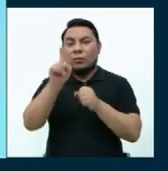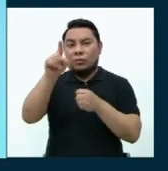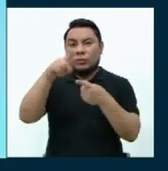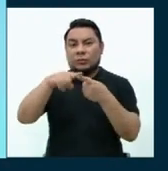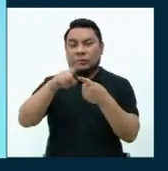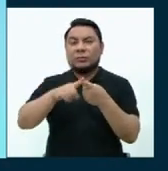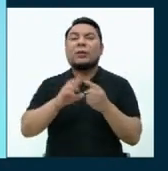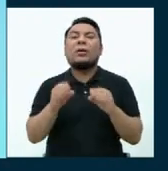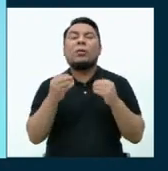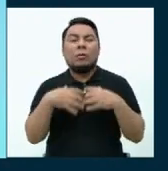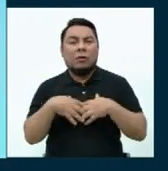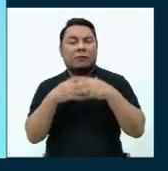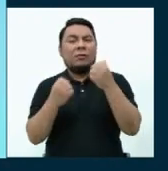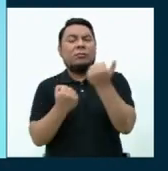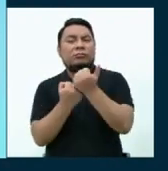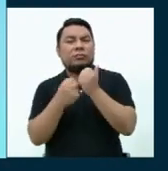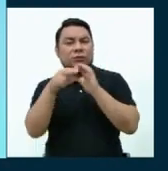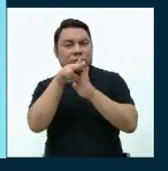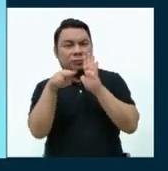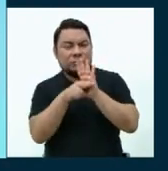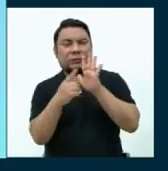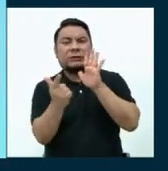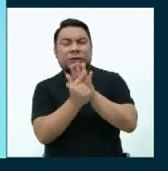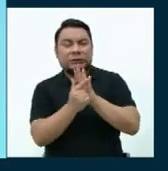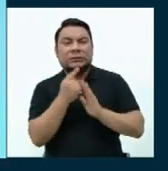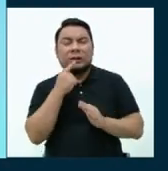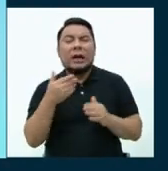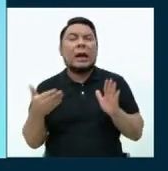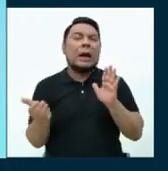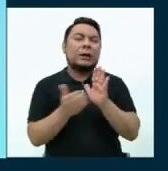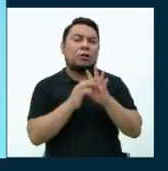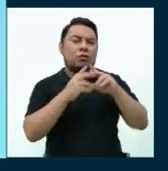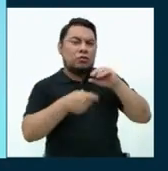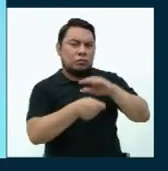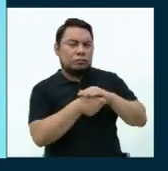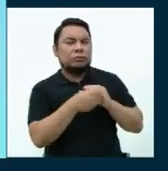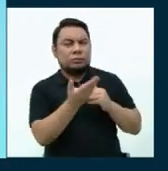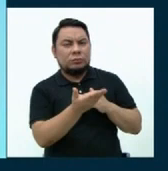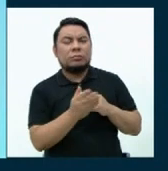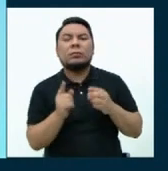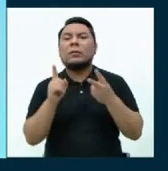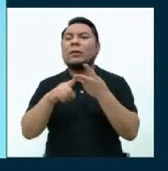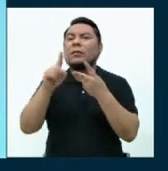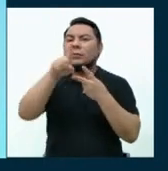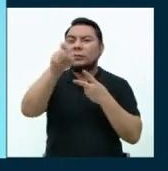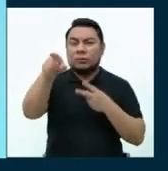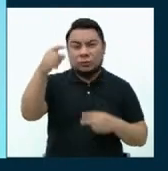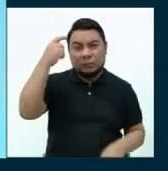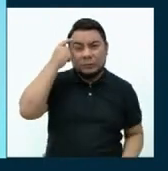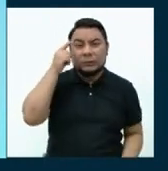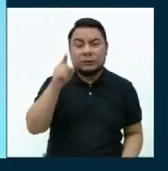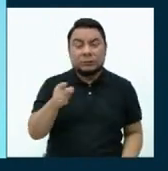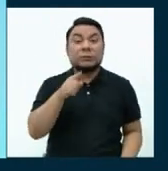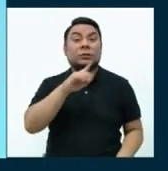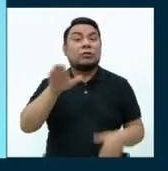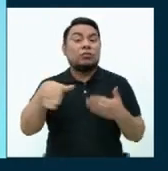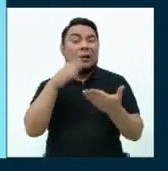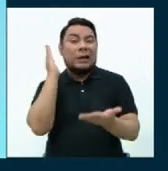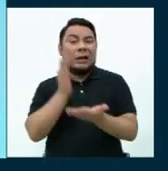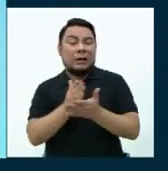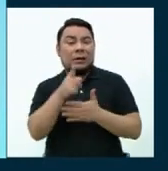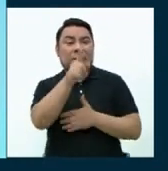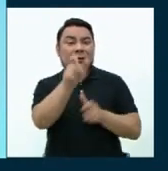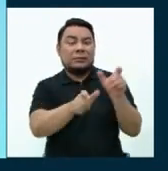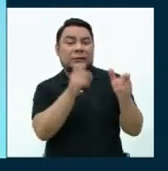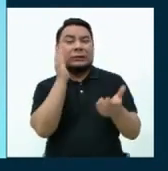¿Cómo fortalecer las normas legales anticorrupción? 2. ¿Considera usted que dentro de las penas impuestas a los